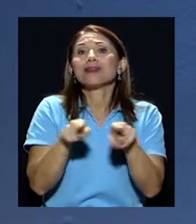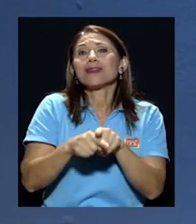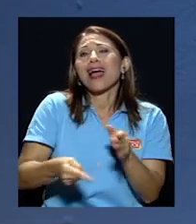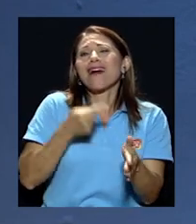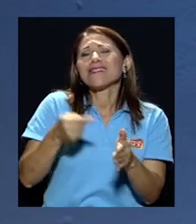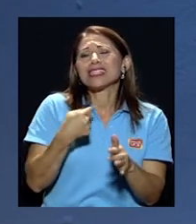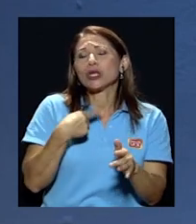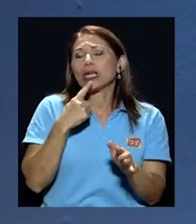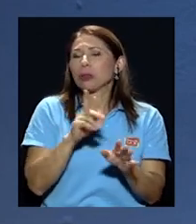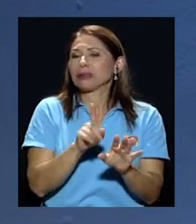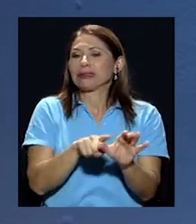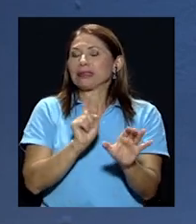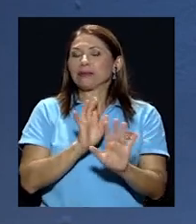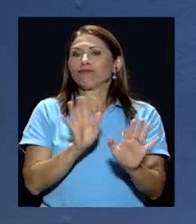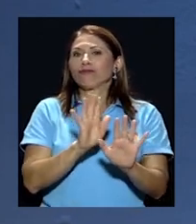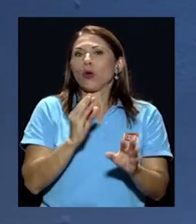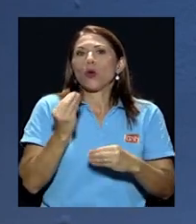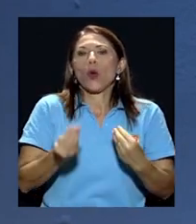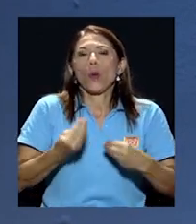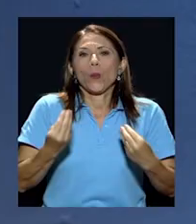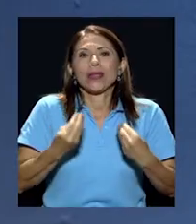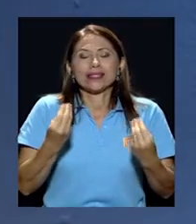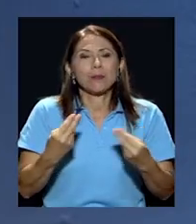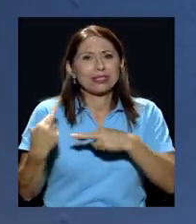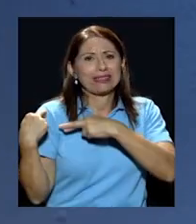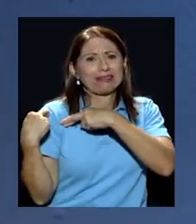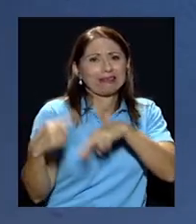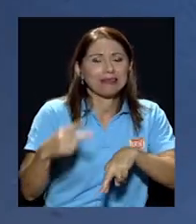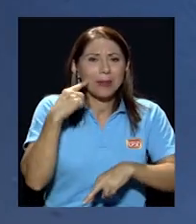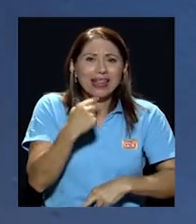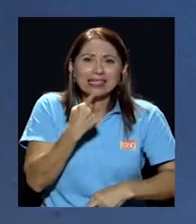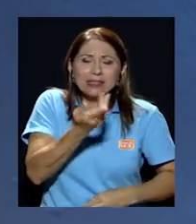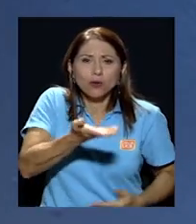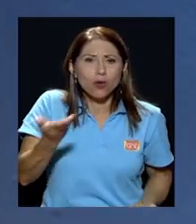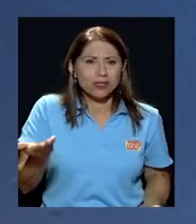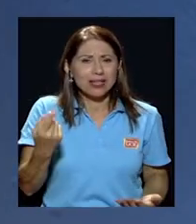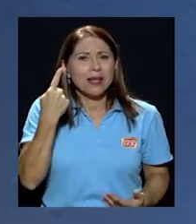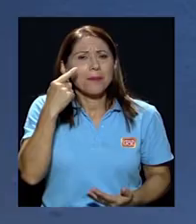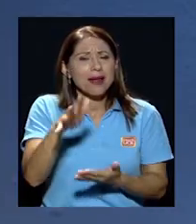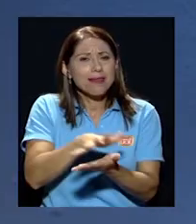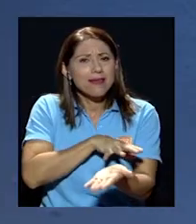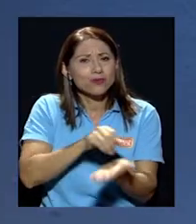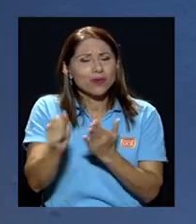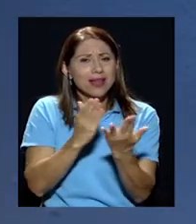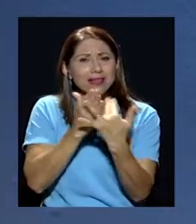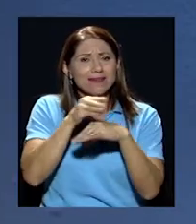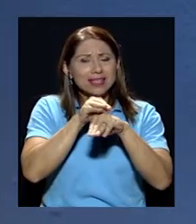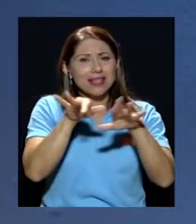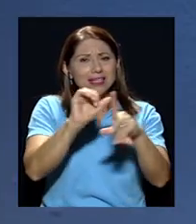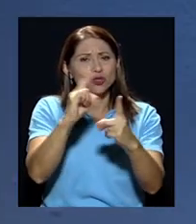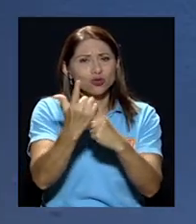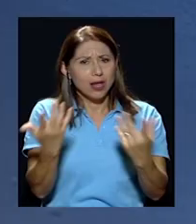salirme de esto es que no puede ser posible que haya tanta irresponsabilidad para decir cosas para destruir a través de las redes sociales